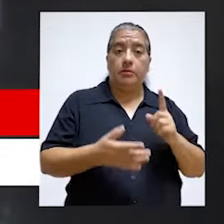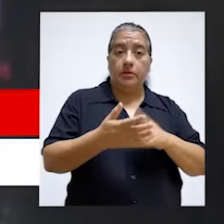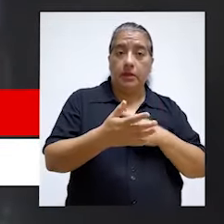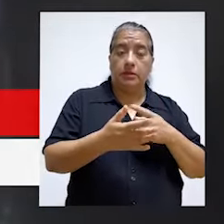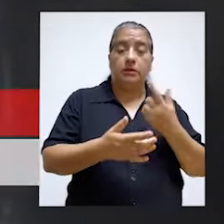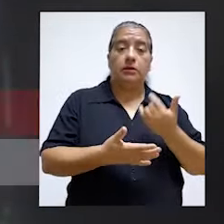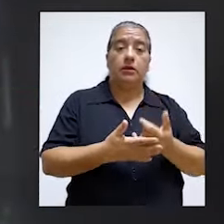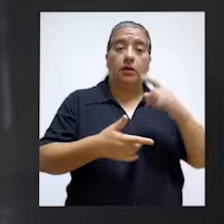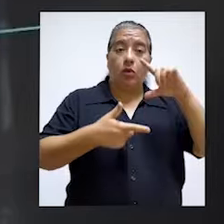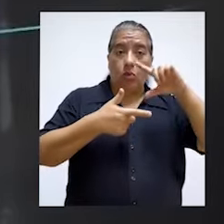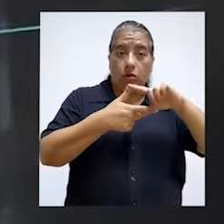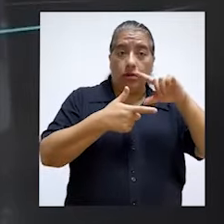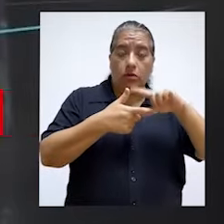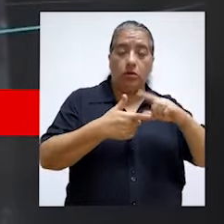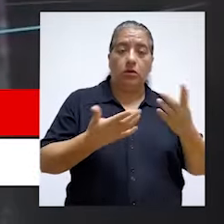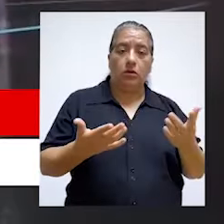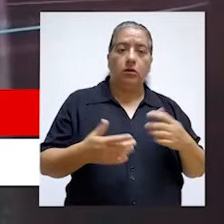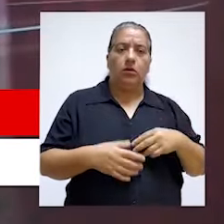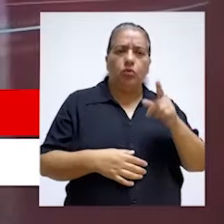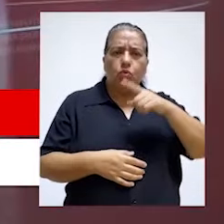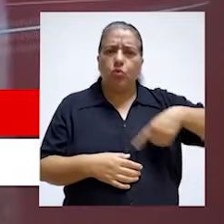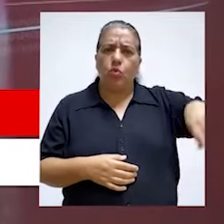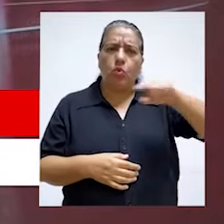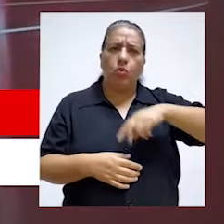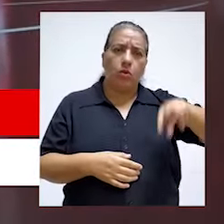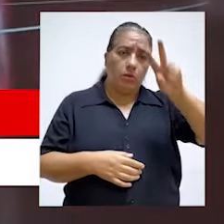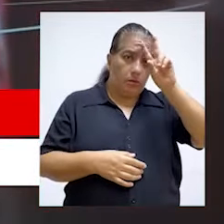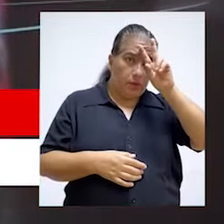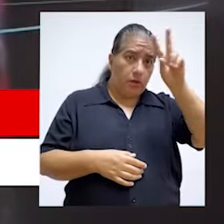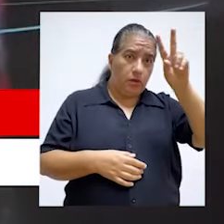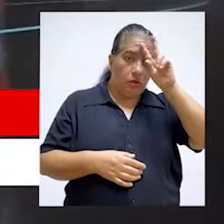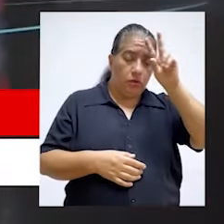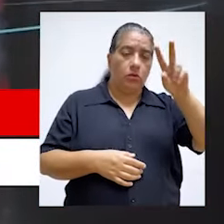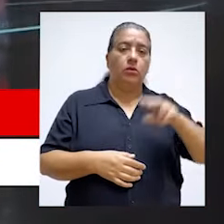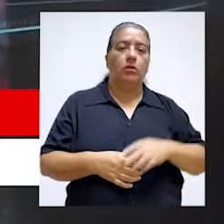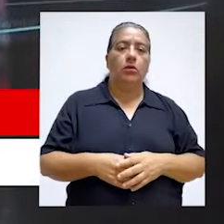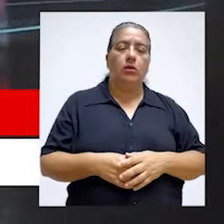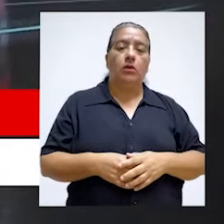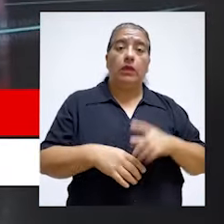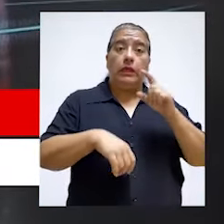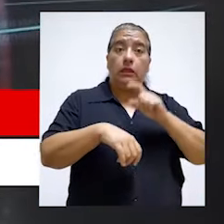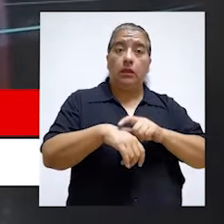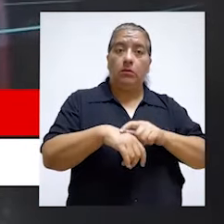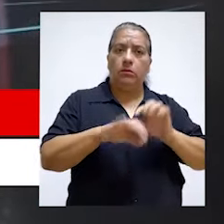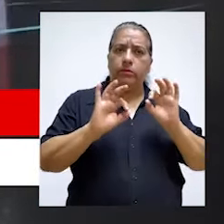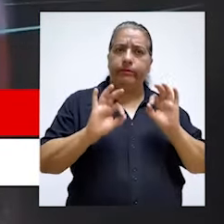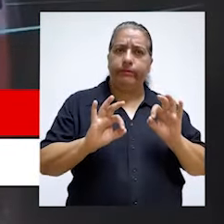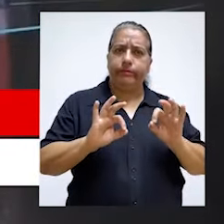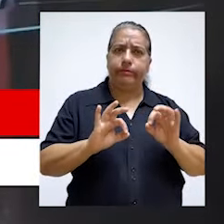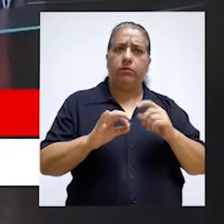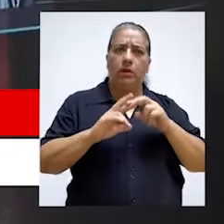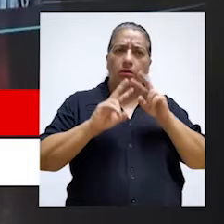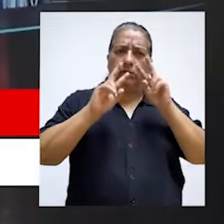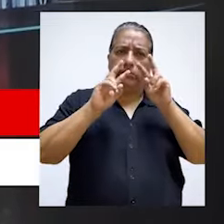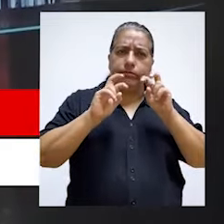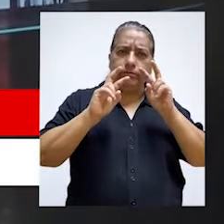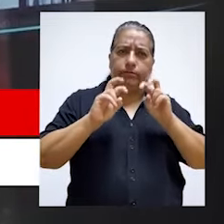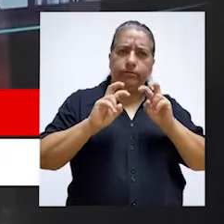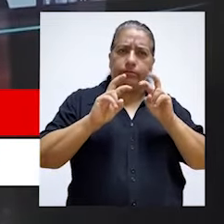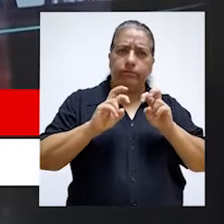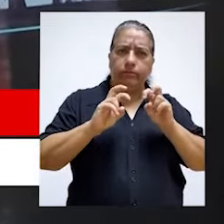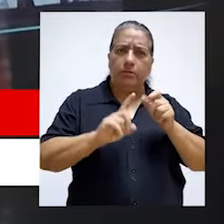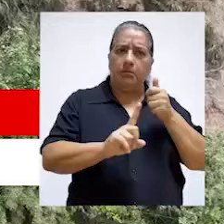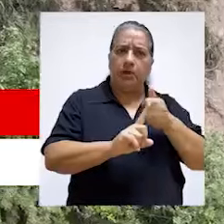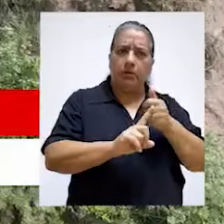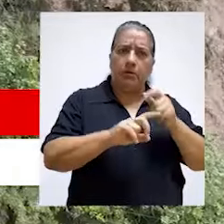sino que a nivel nacional de manera sistemática y en tiempo real va a analizar los principales riesgos que